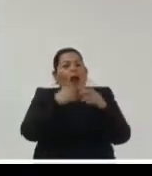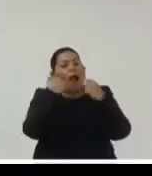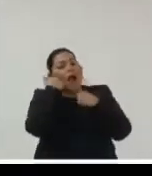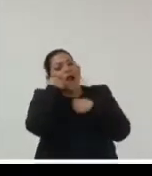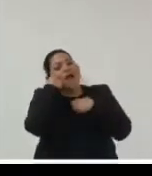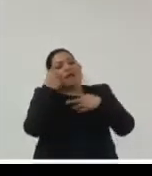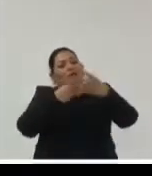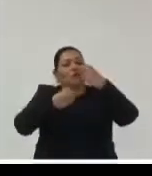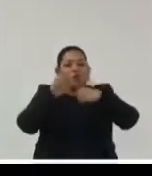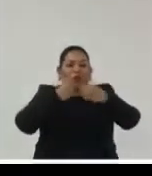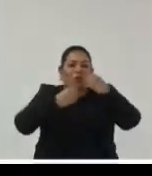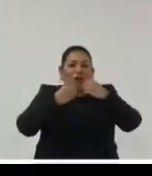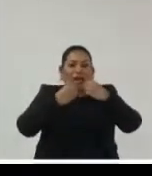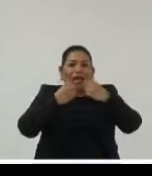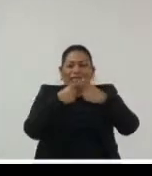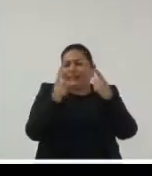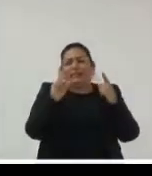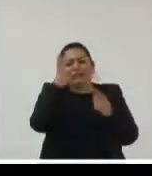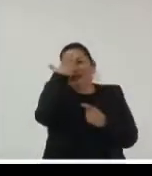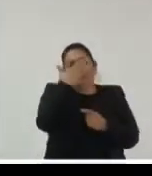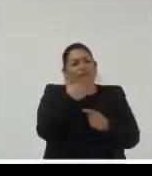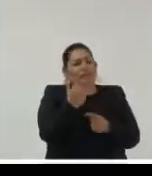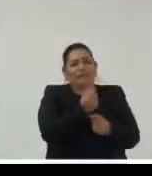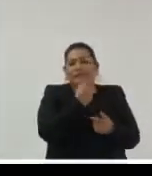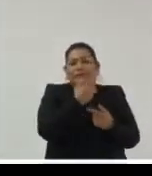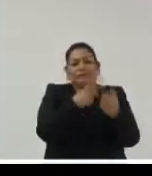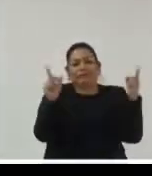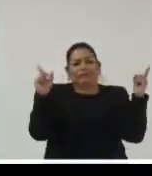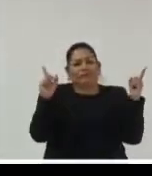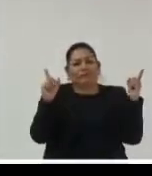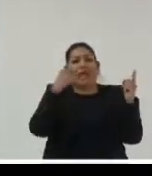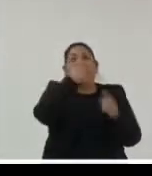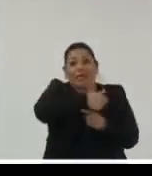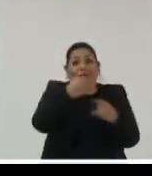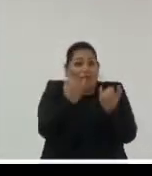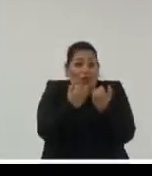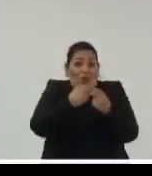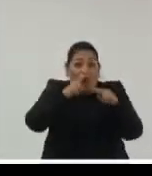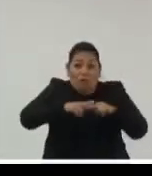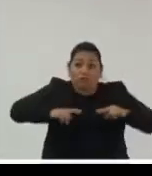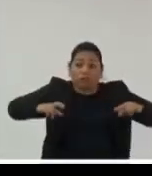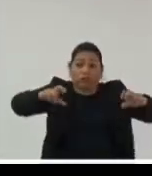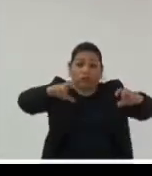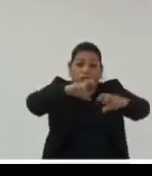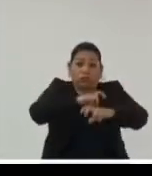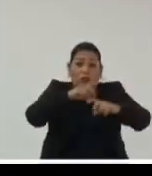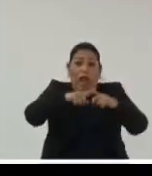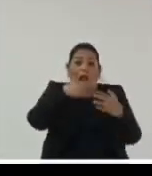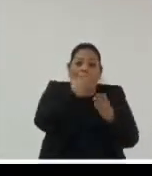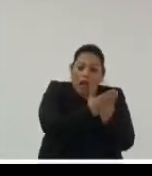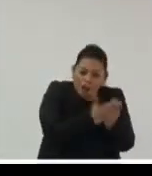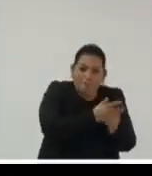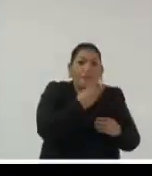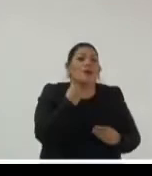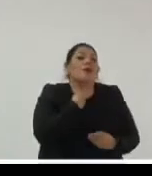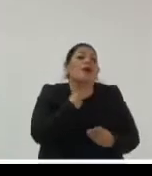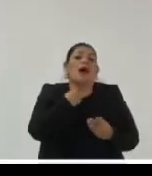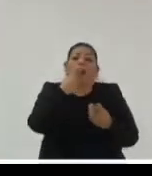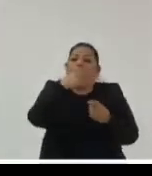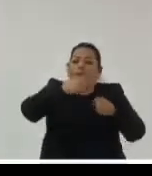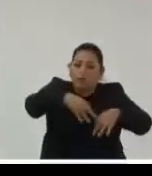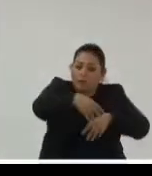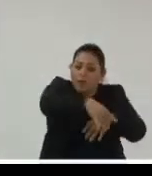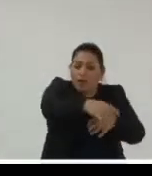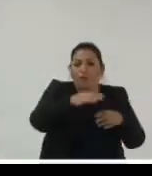y todos tenemos destrezas distintas igual aquí o sea si no se sientan a la mesa el informático el archivista el abogado el